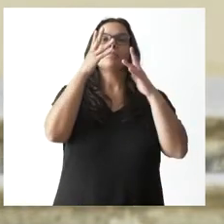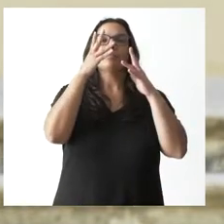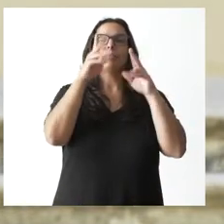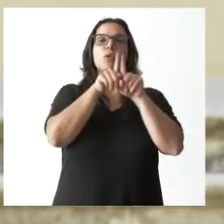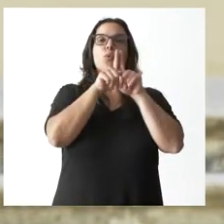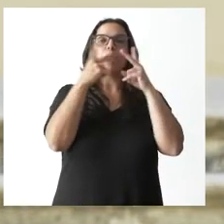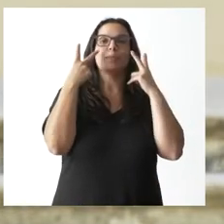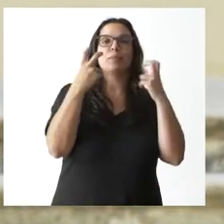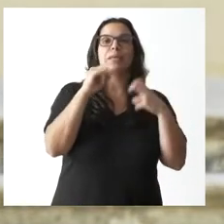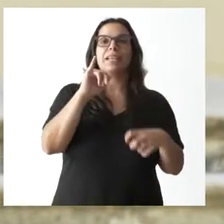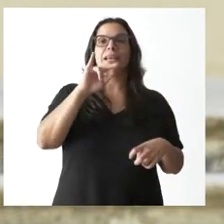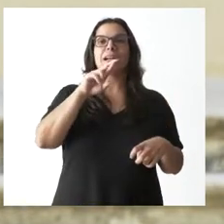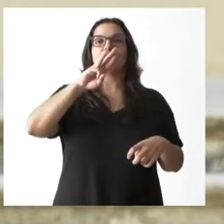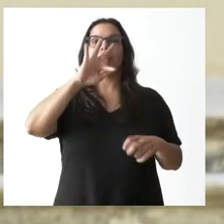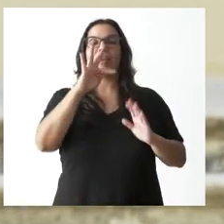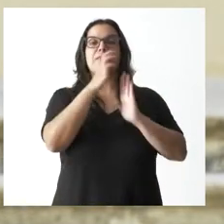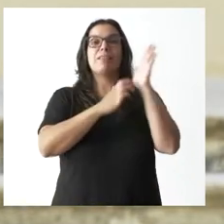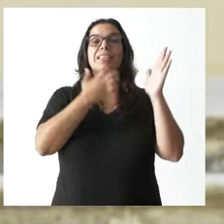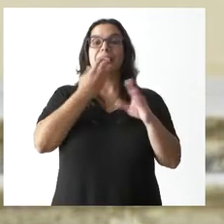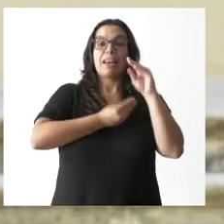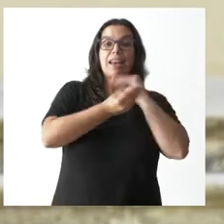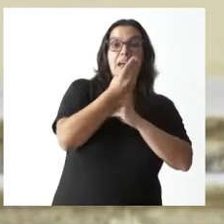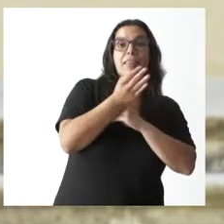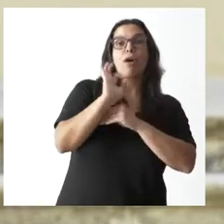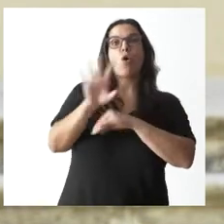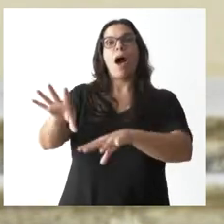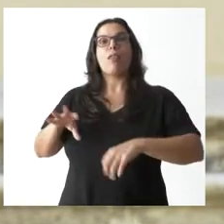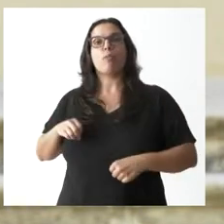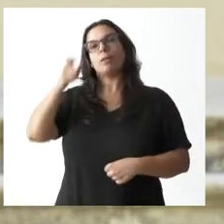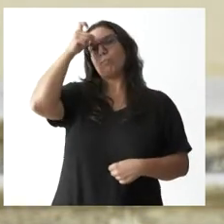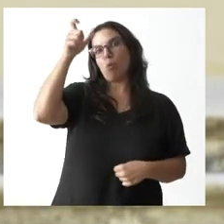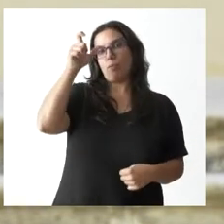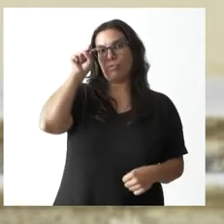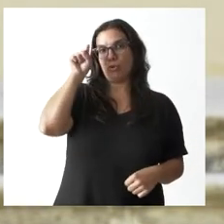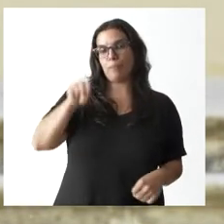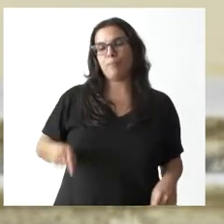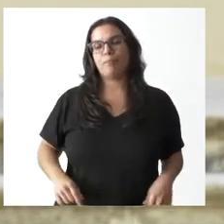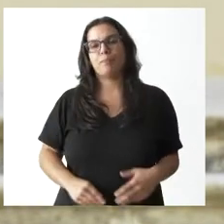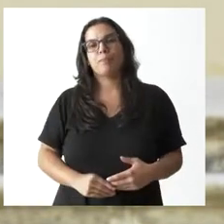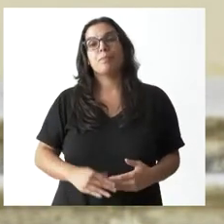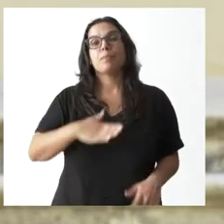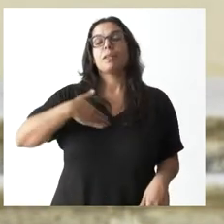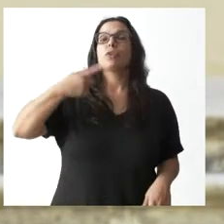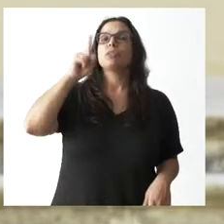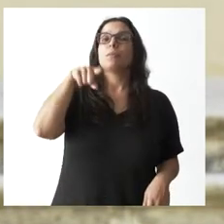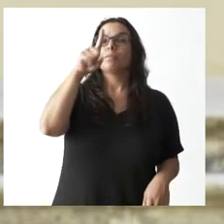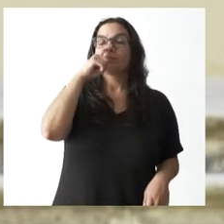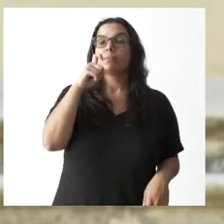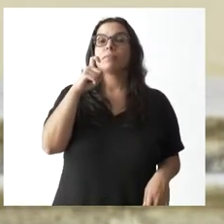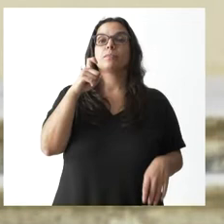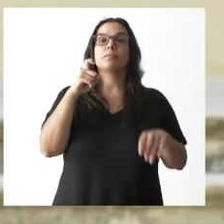por nacimiento o adopción en el medio rural. Quiero recordar también que